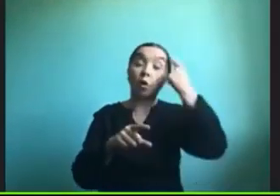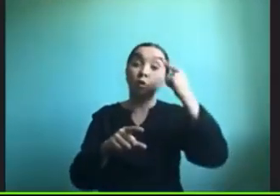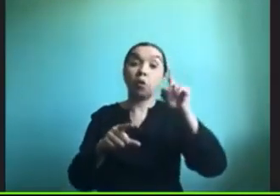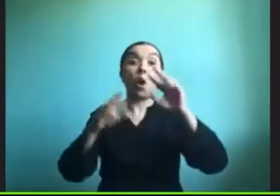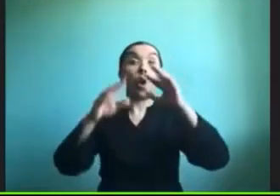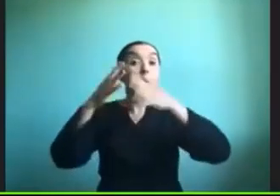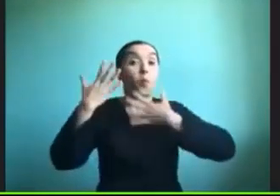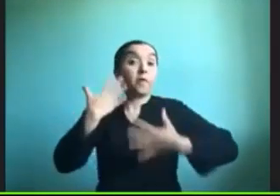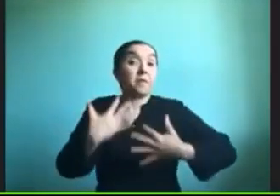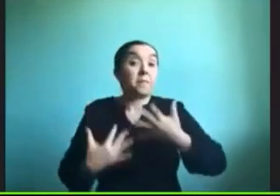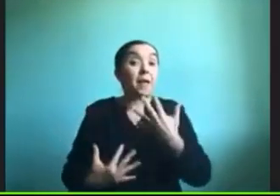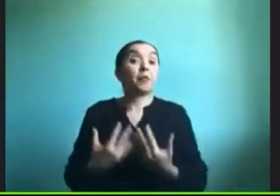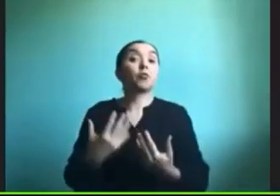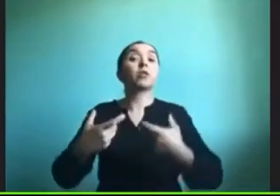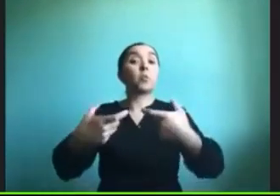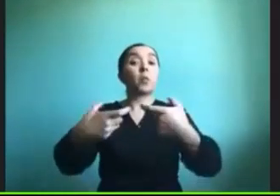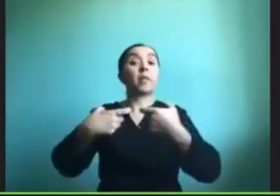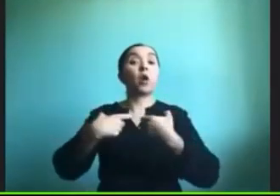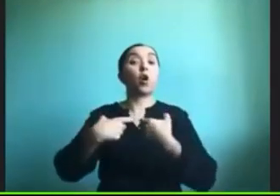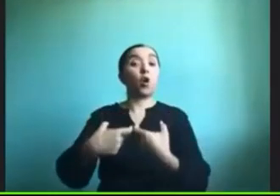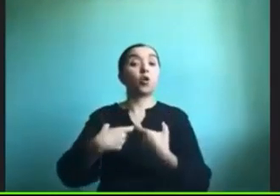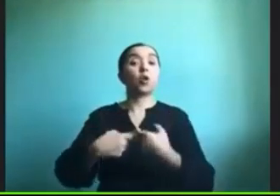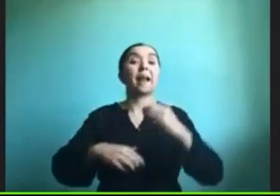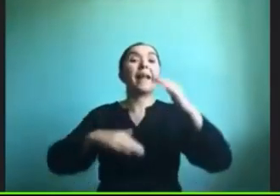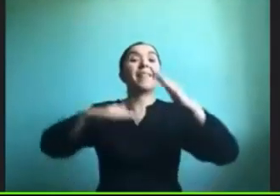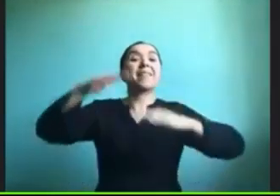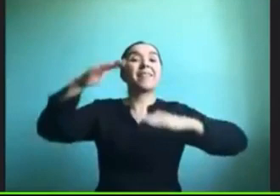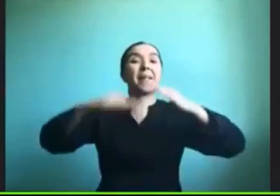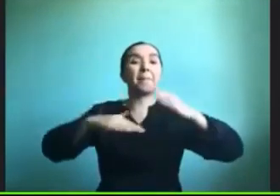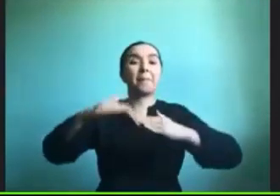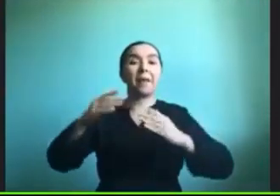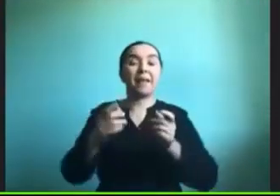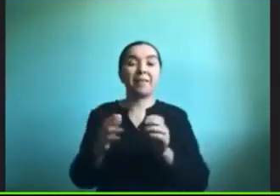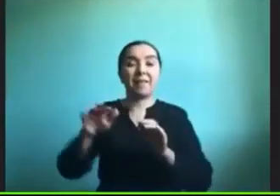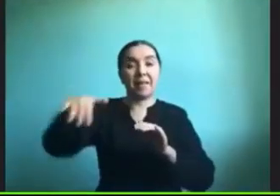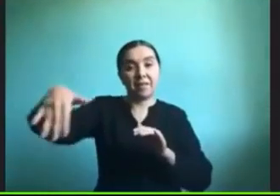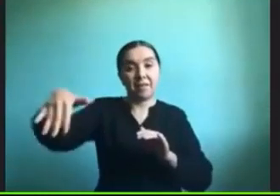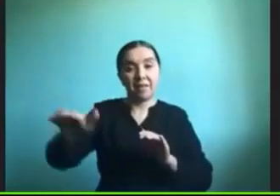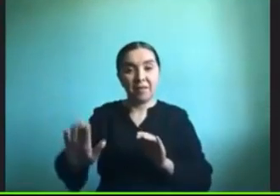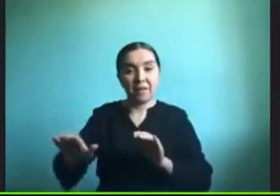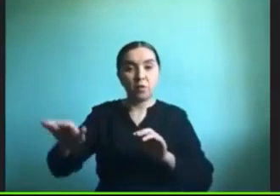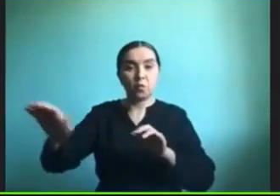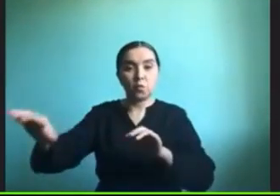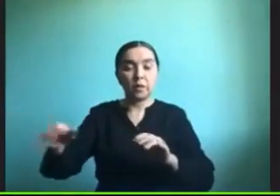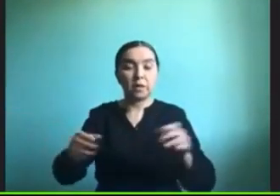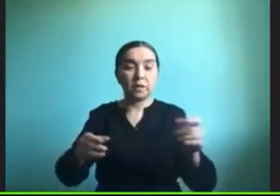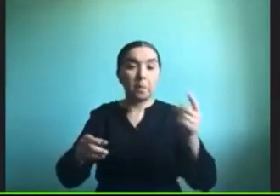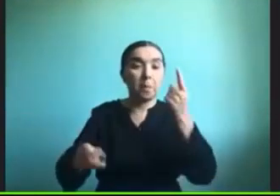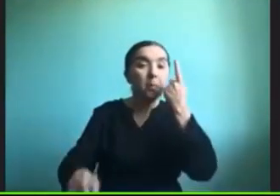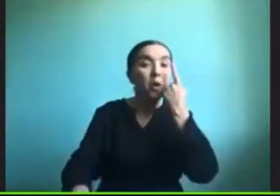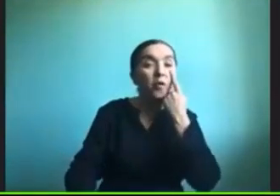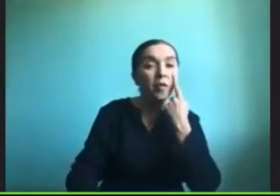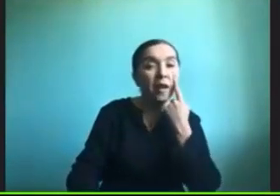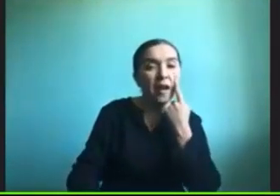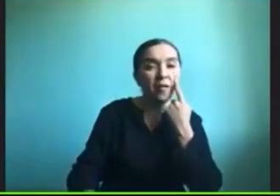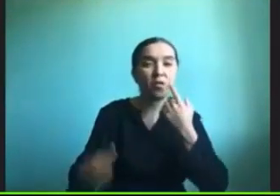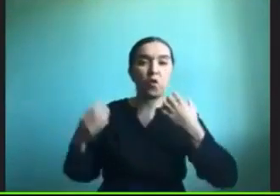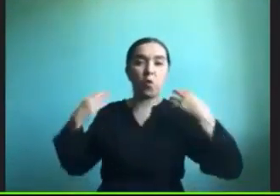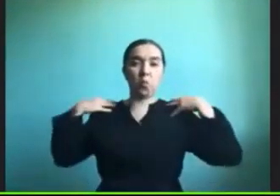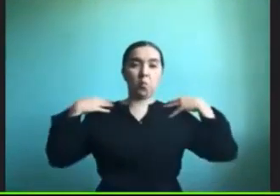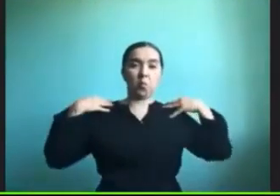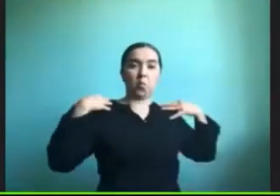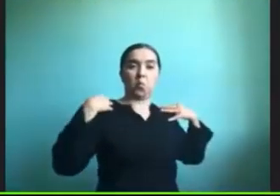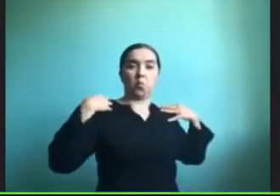esto se puede ir controlando según donde uno vaya poniendo los switch si vamos probando distintas posiciones de la persona